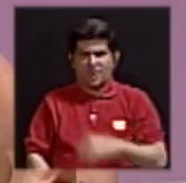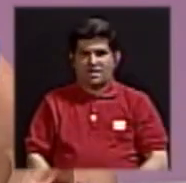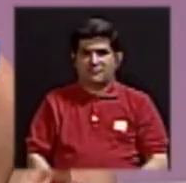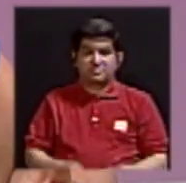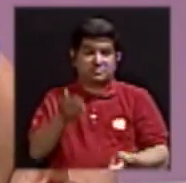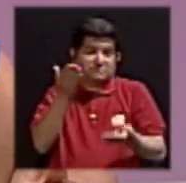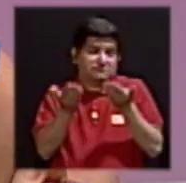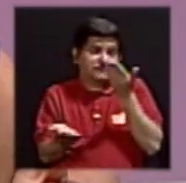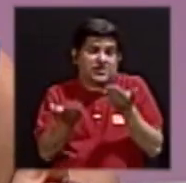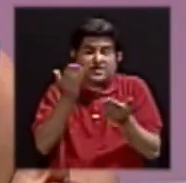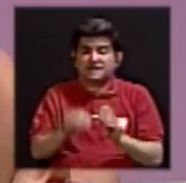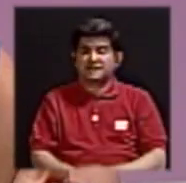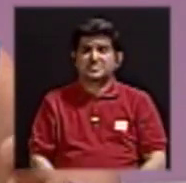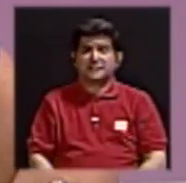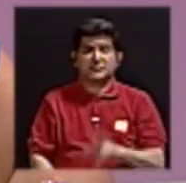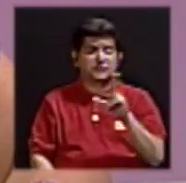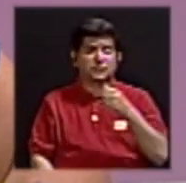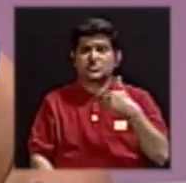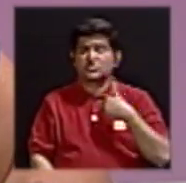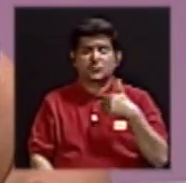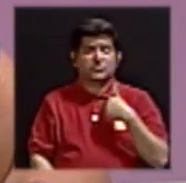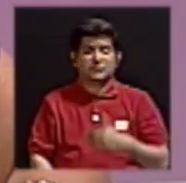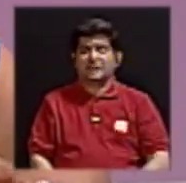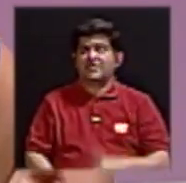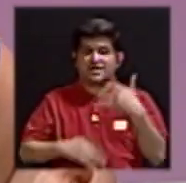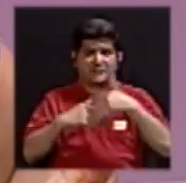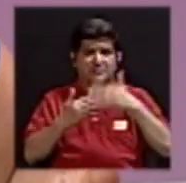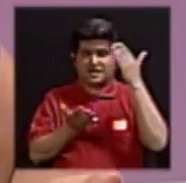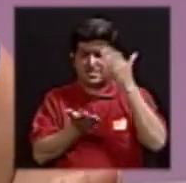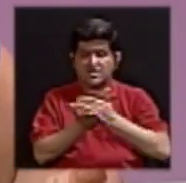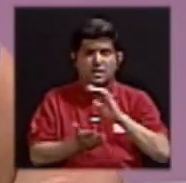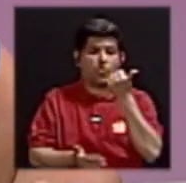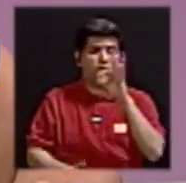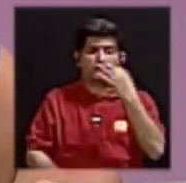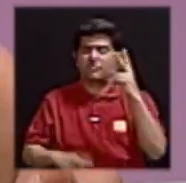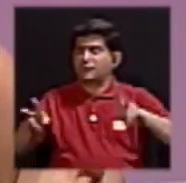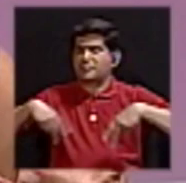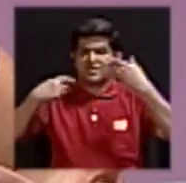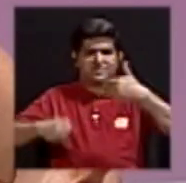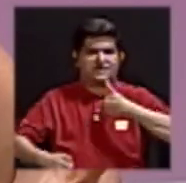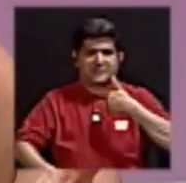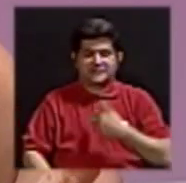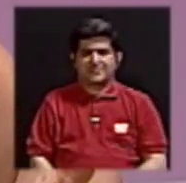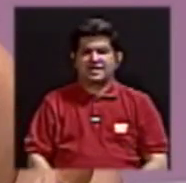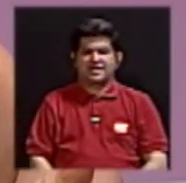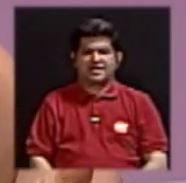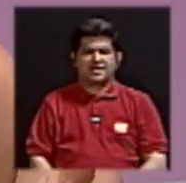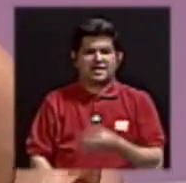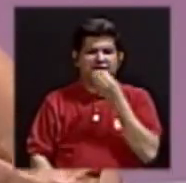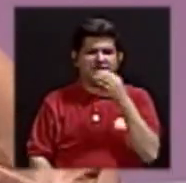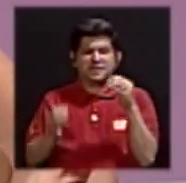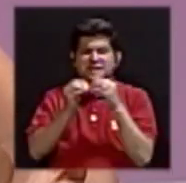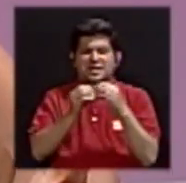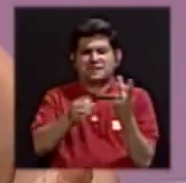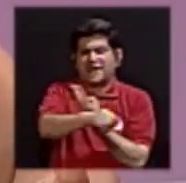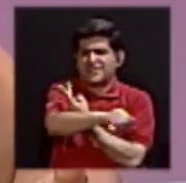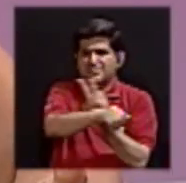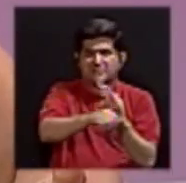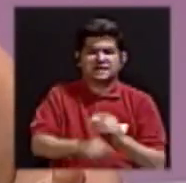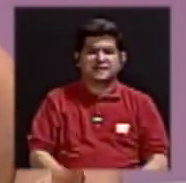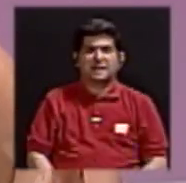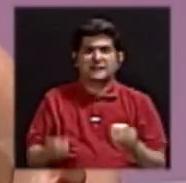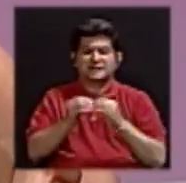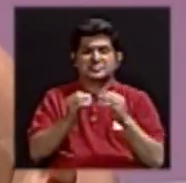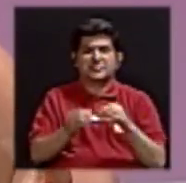no experimentan la menopausia, tienen otros estilos de vida. Tienen dietas más vegetarianas, tienen más